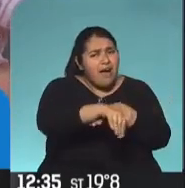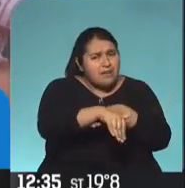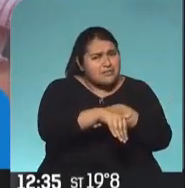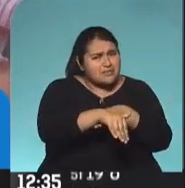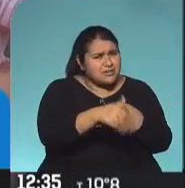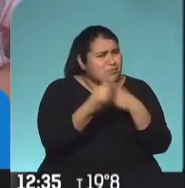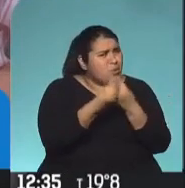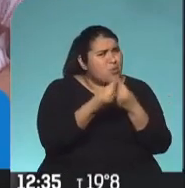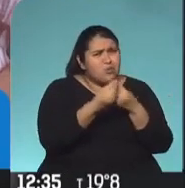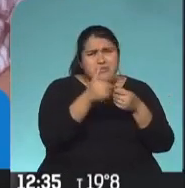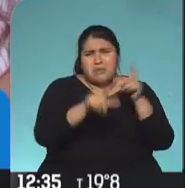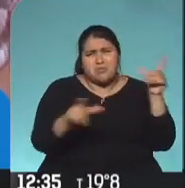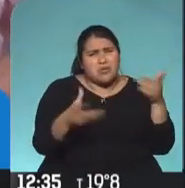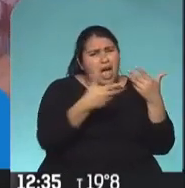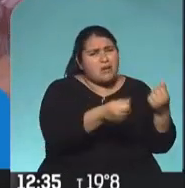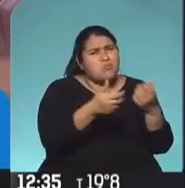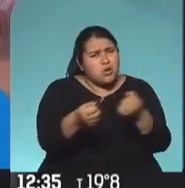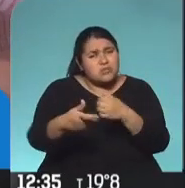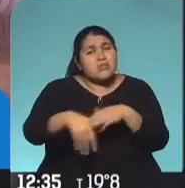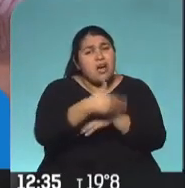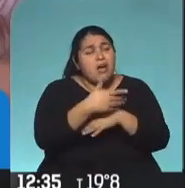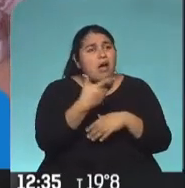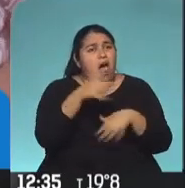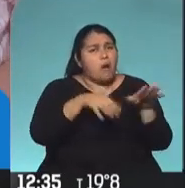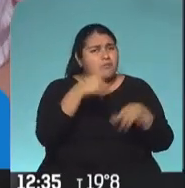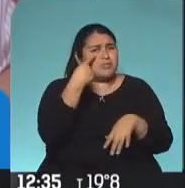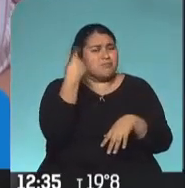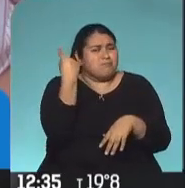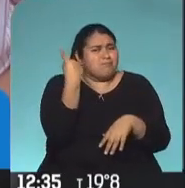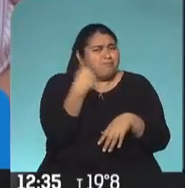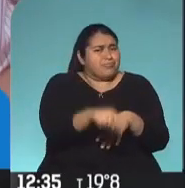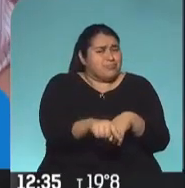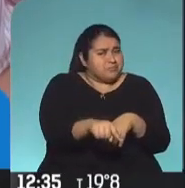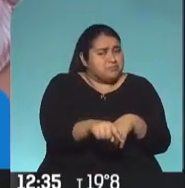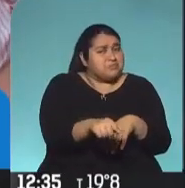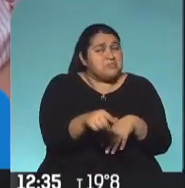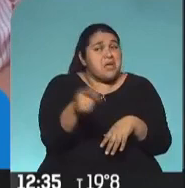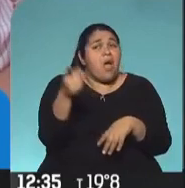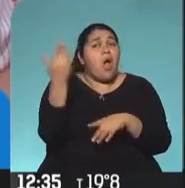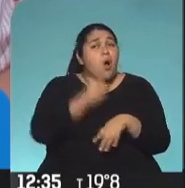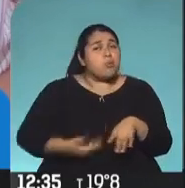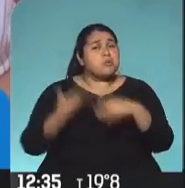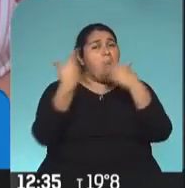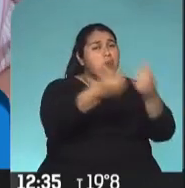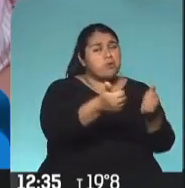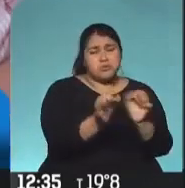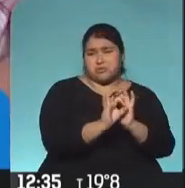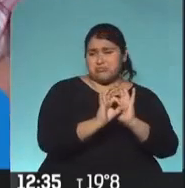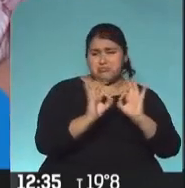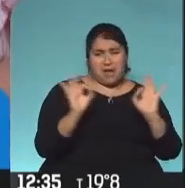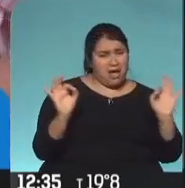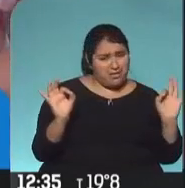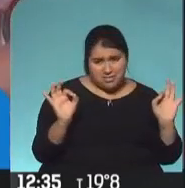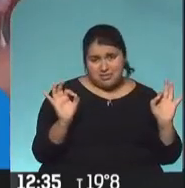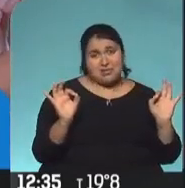infinidad de personas que hacen cosas por los demás y a veces no los conocemos. Y muchas veces no tienen el apoyo del Estado, ya lo